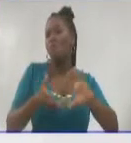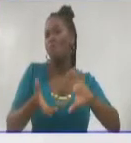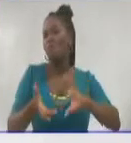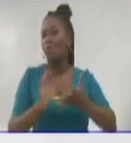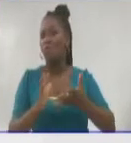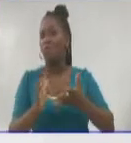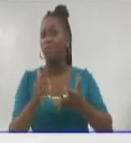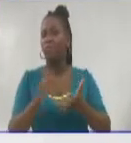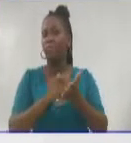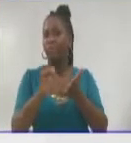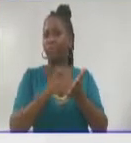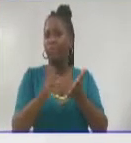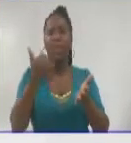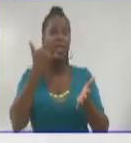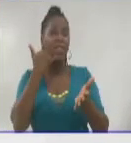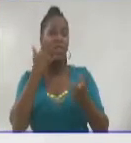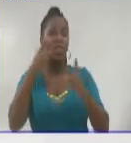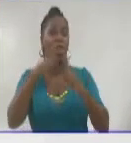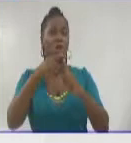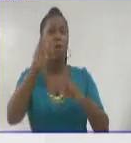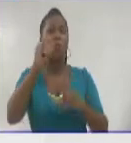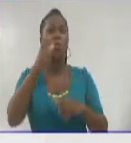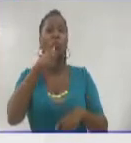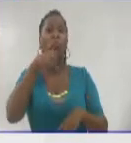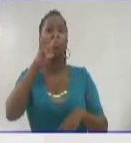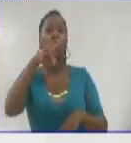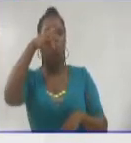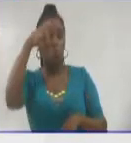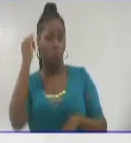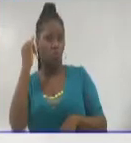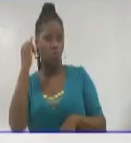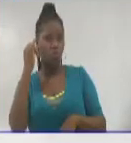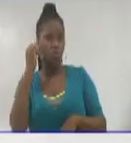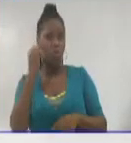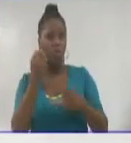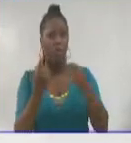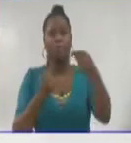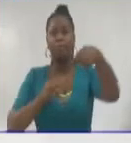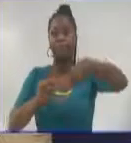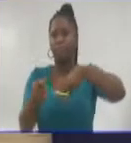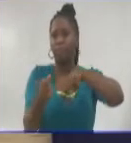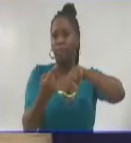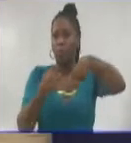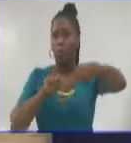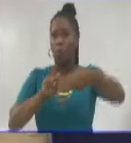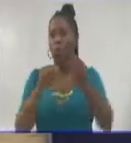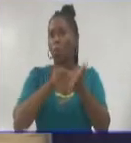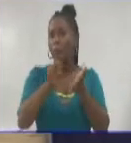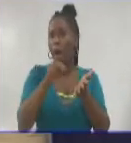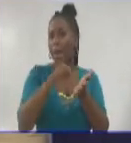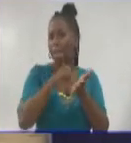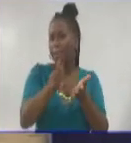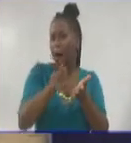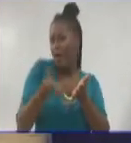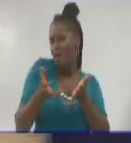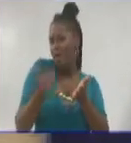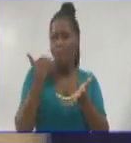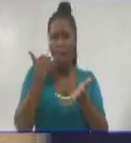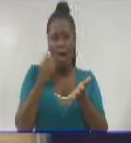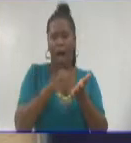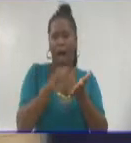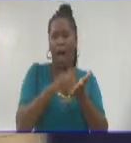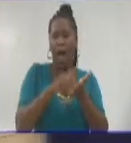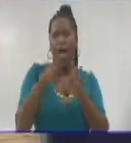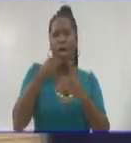la... de TODOS la aplicación de mensajería instantánea TODOS. Así mismo es, versión 1.0 de